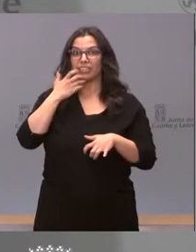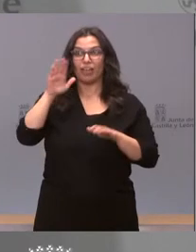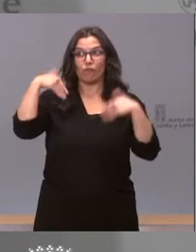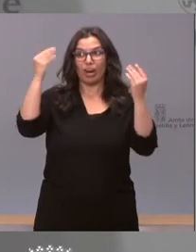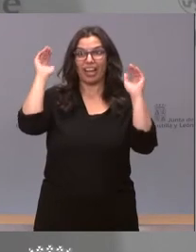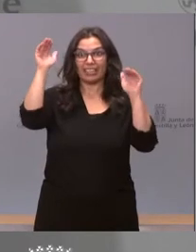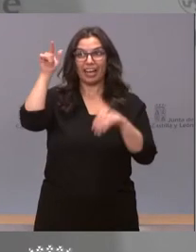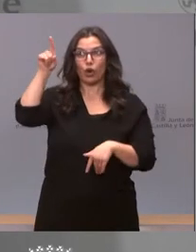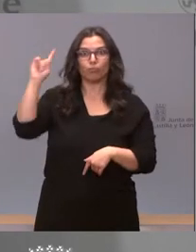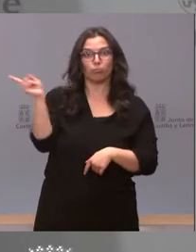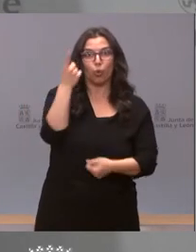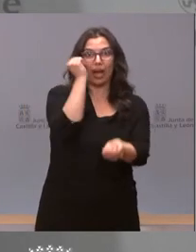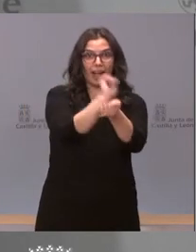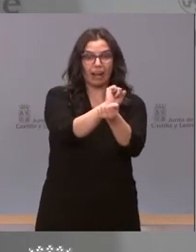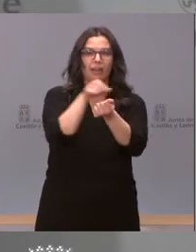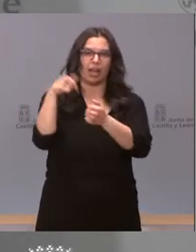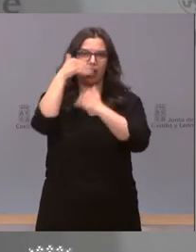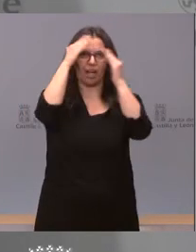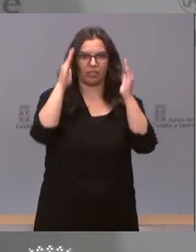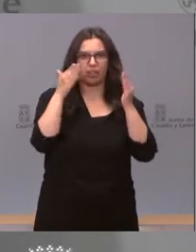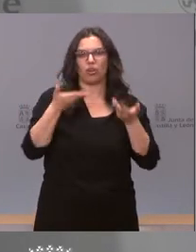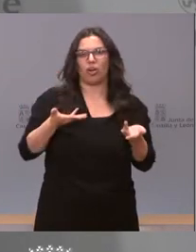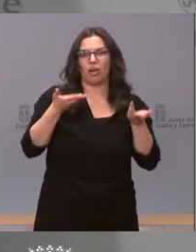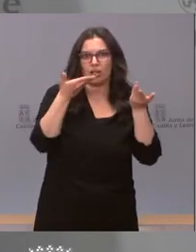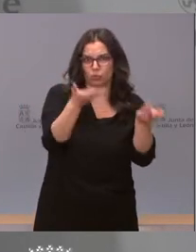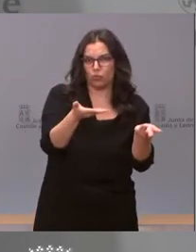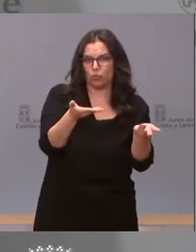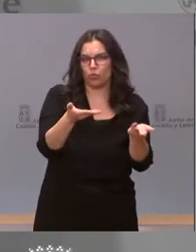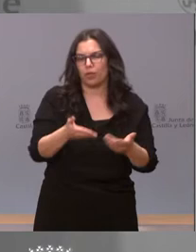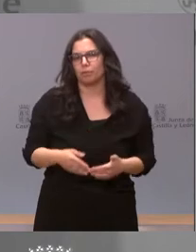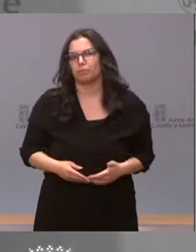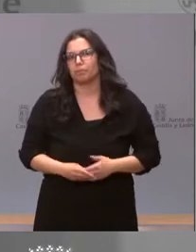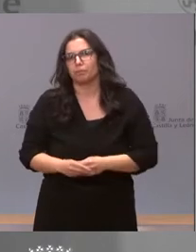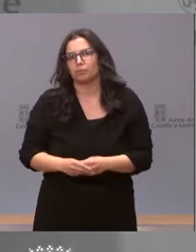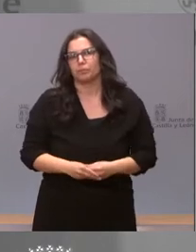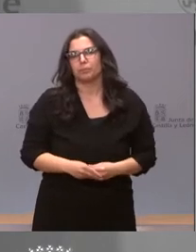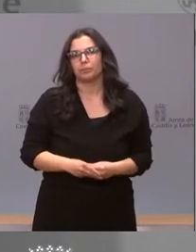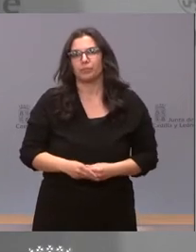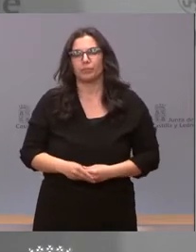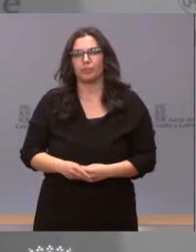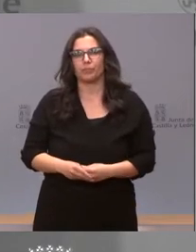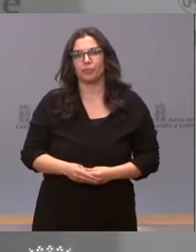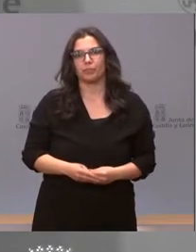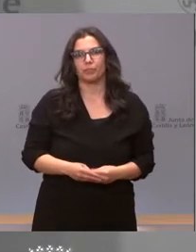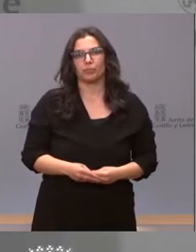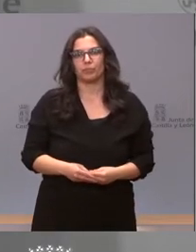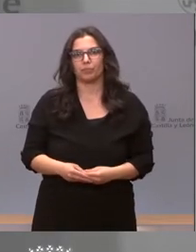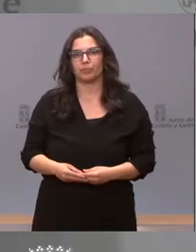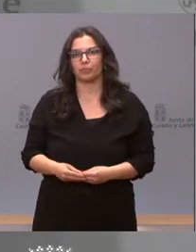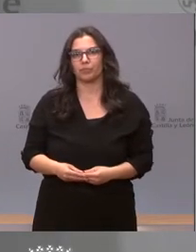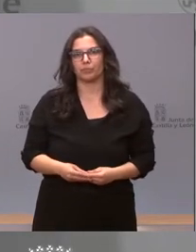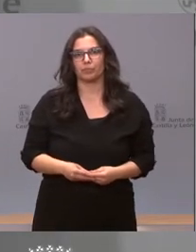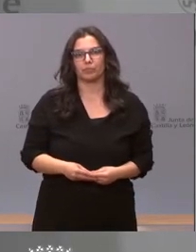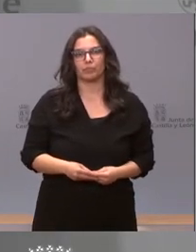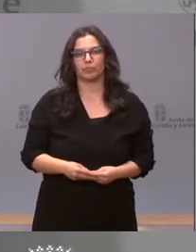exterior, a quienes asiste, insisto, esta fundación. Quedan excluidos de